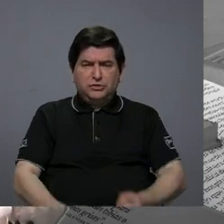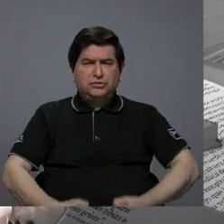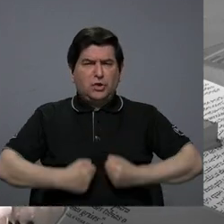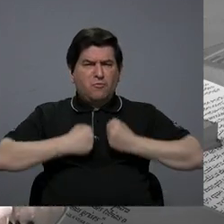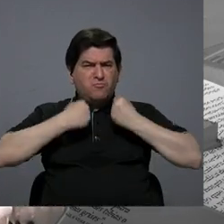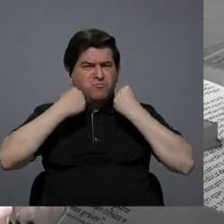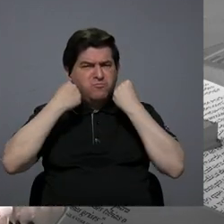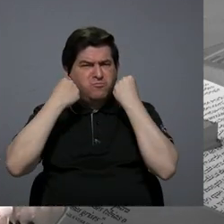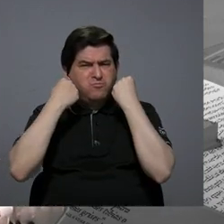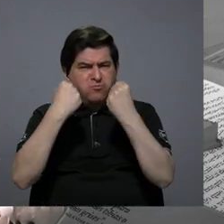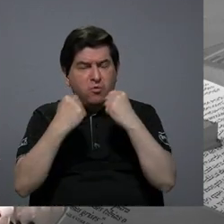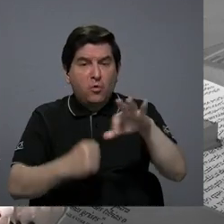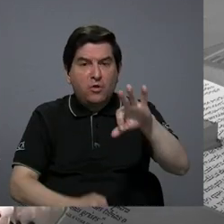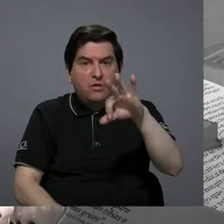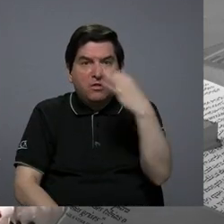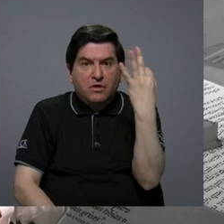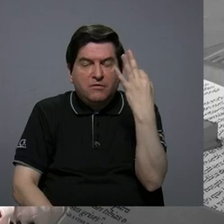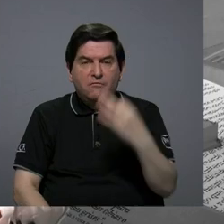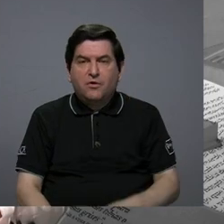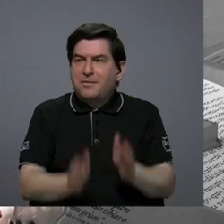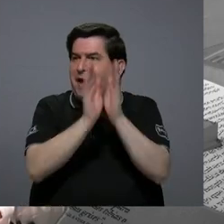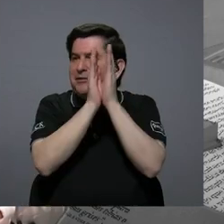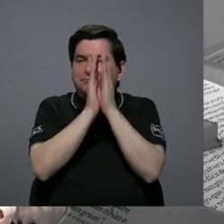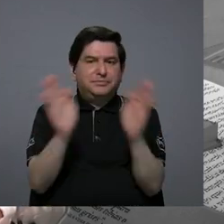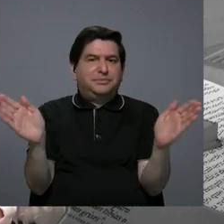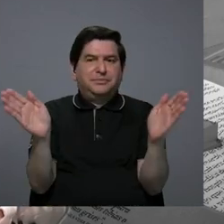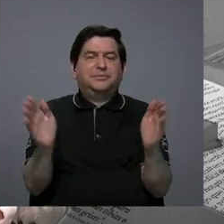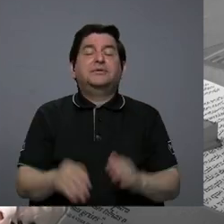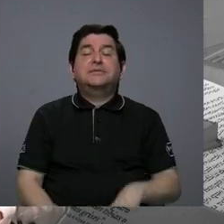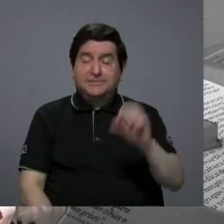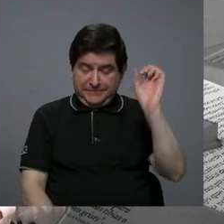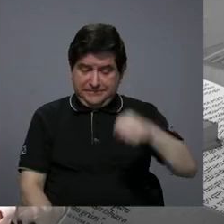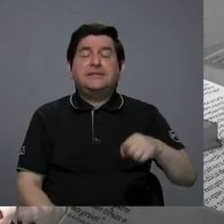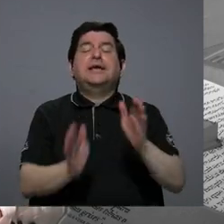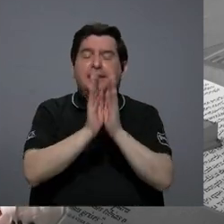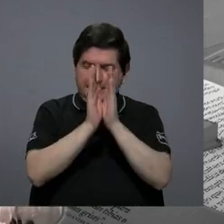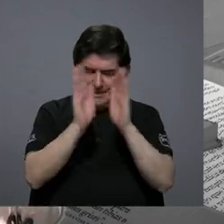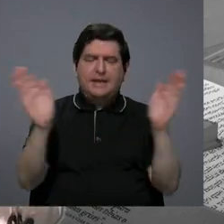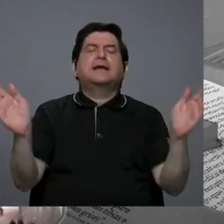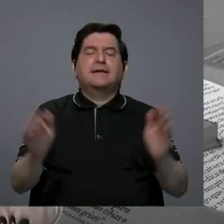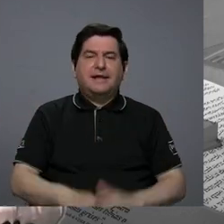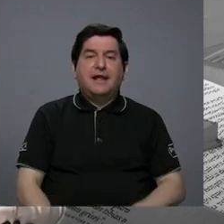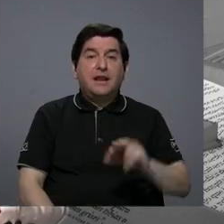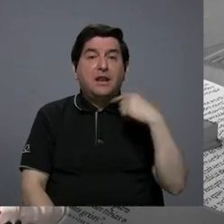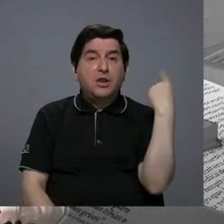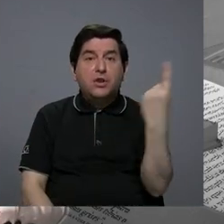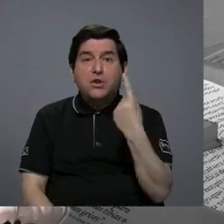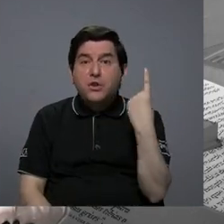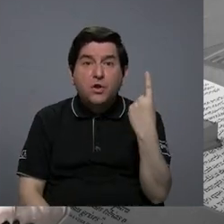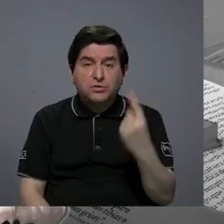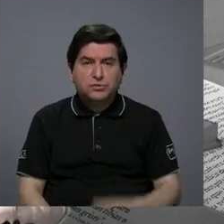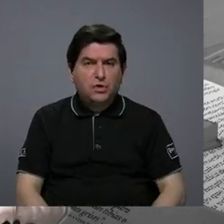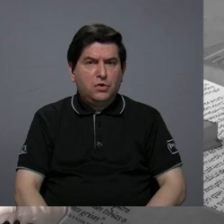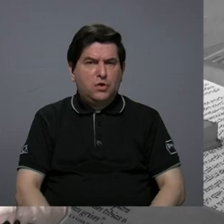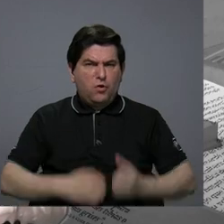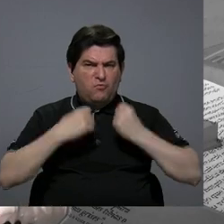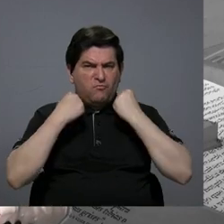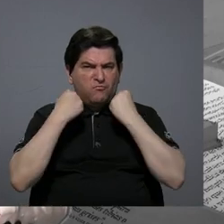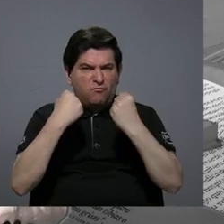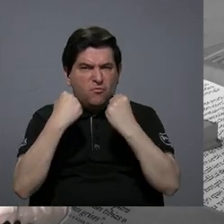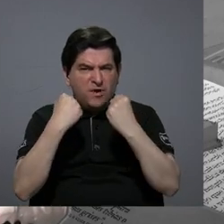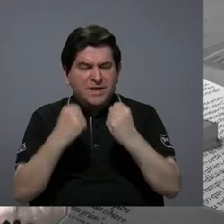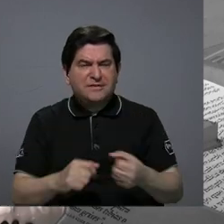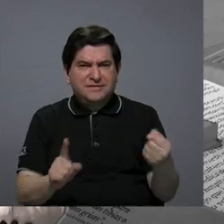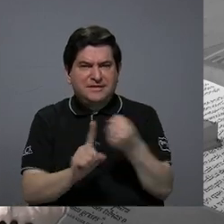intensificado de una manera realmente muy generalizada. Y no solamente se ha intensificado la